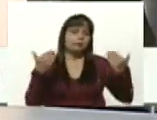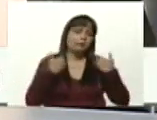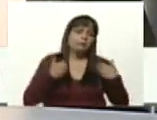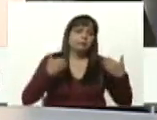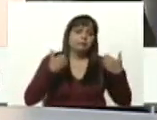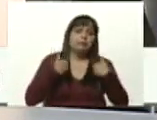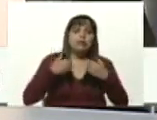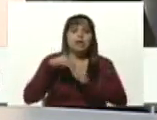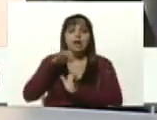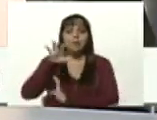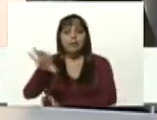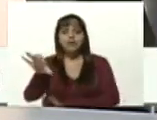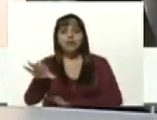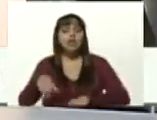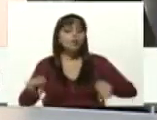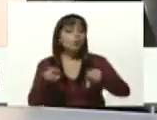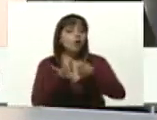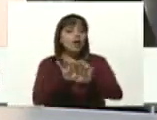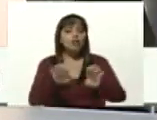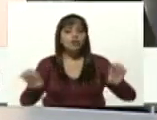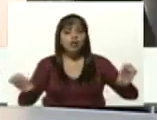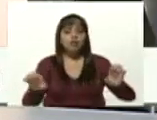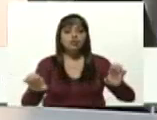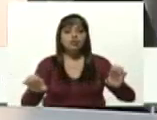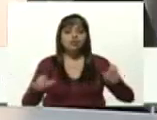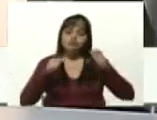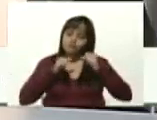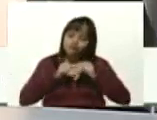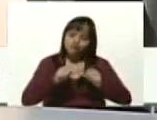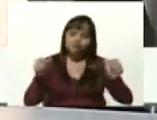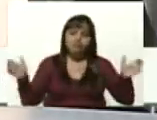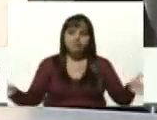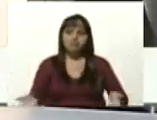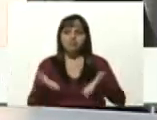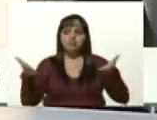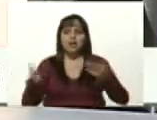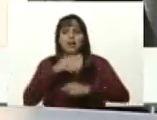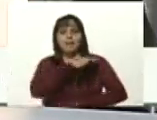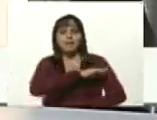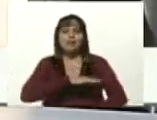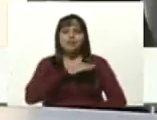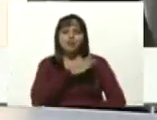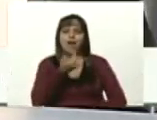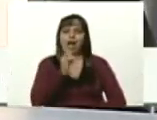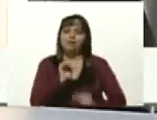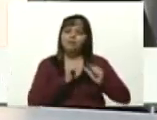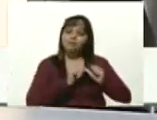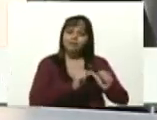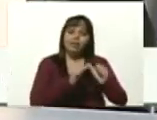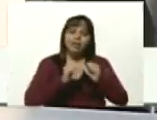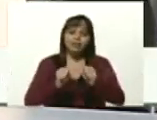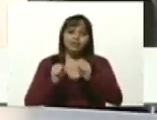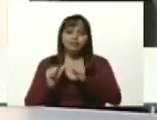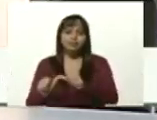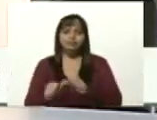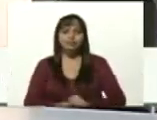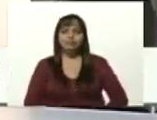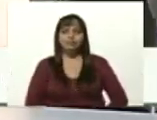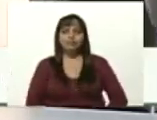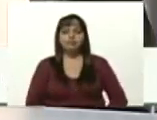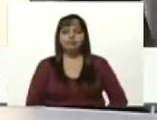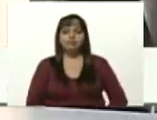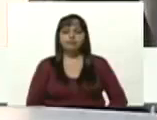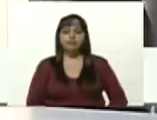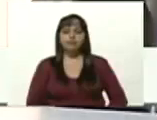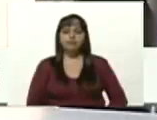patria la educación no se detiene y las misiones han continuado y para estar